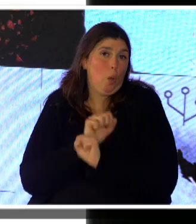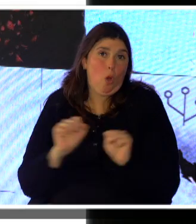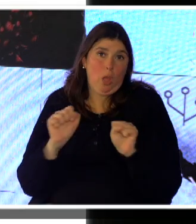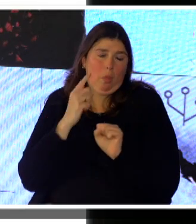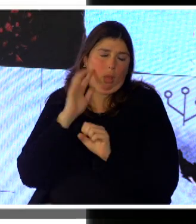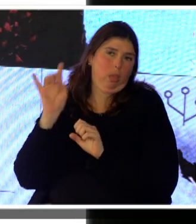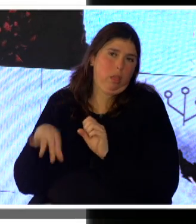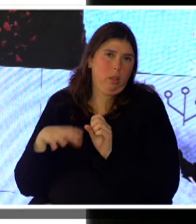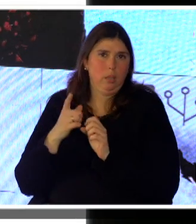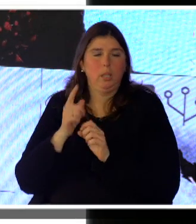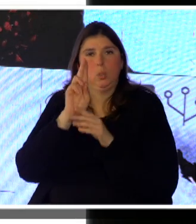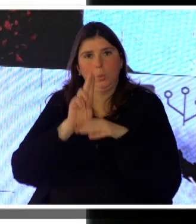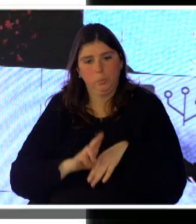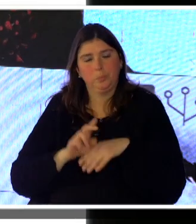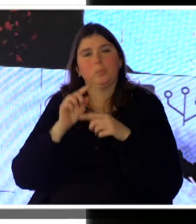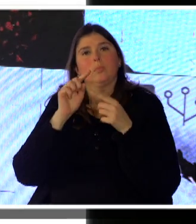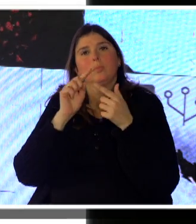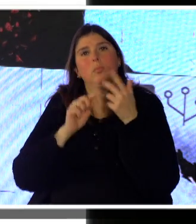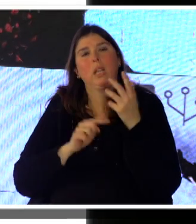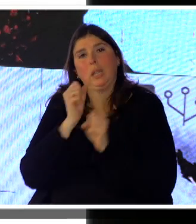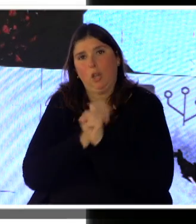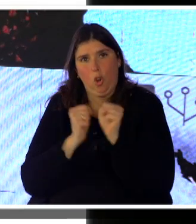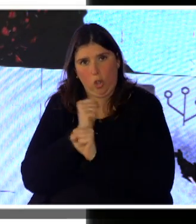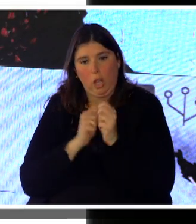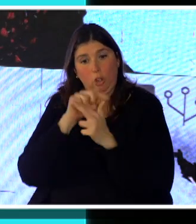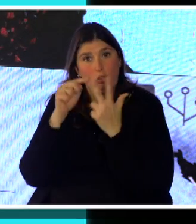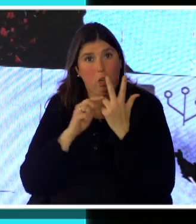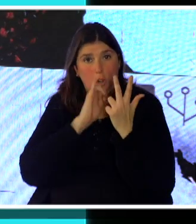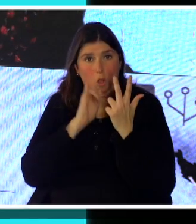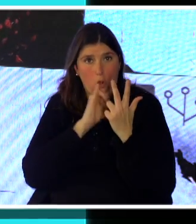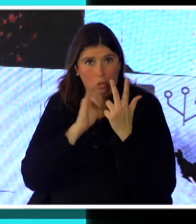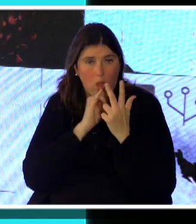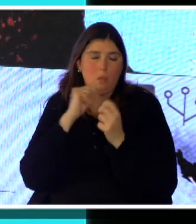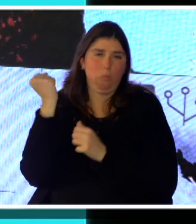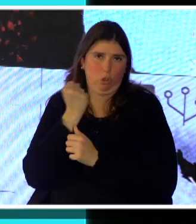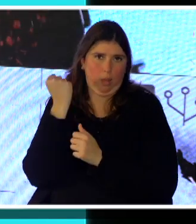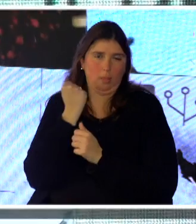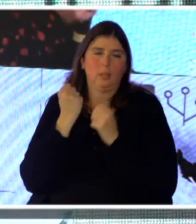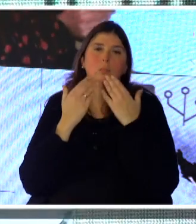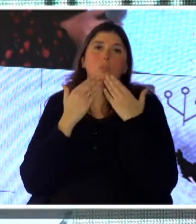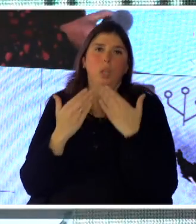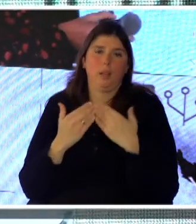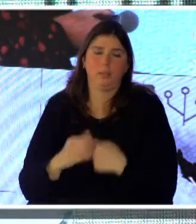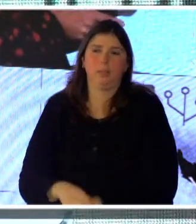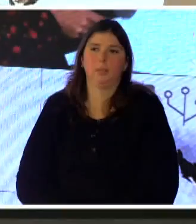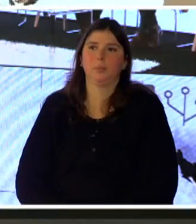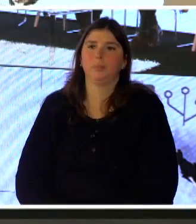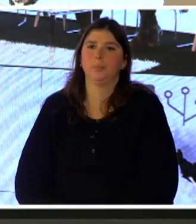usabilidad, infraestructura y tecnología. Muchas gracias. Gracias. Aplausos. Aplausos. Aplausos. Aplausos.